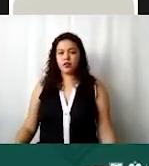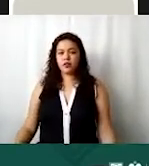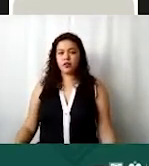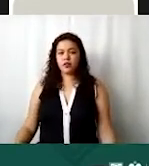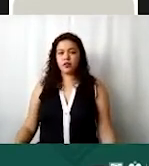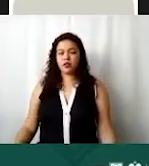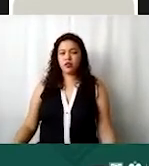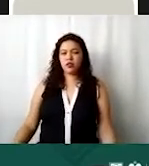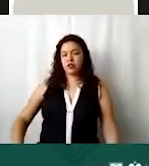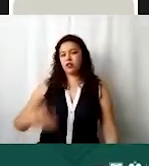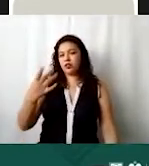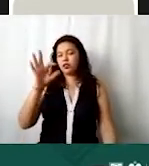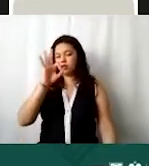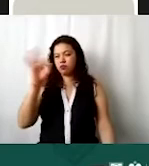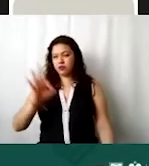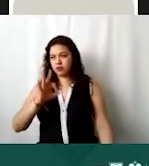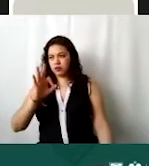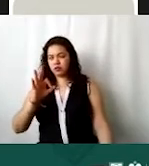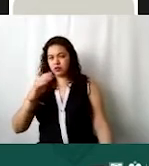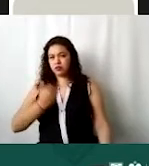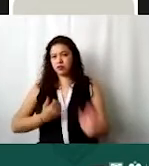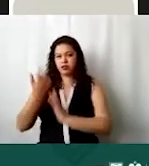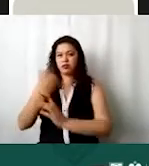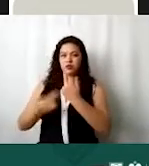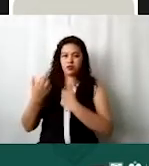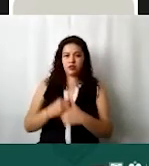supera el 25% entonces regresamos